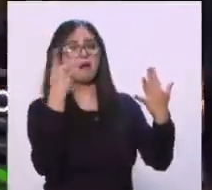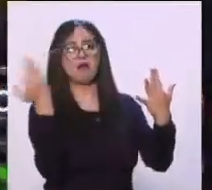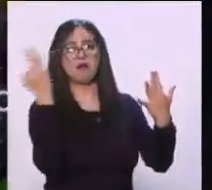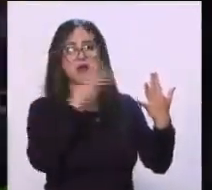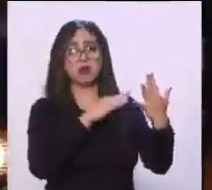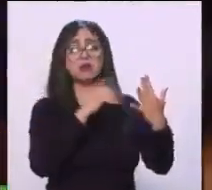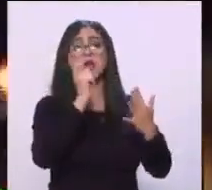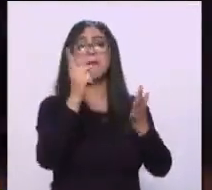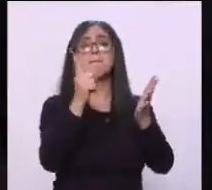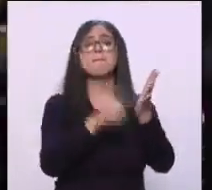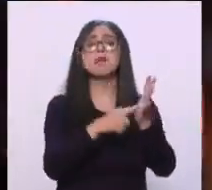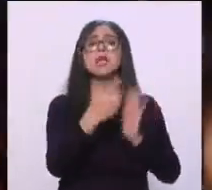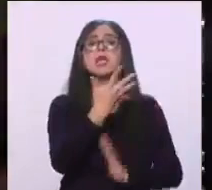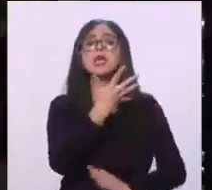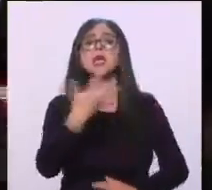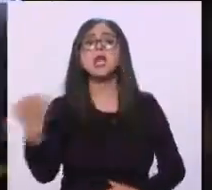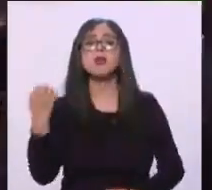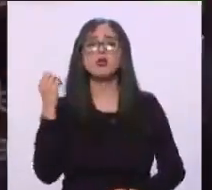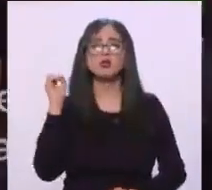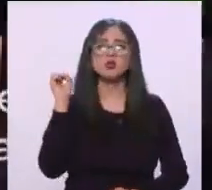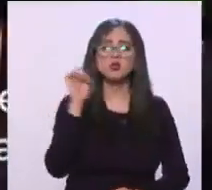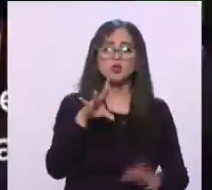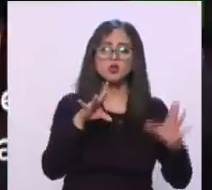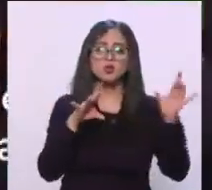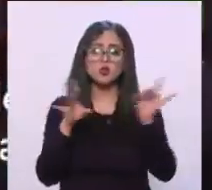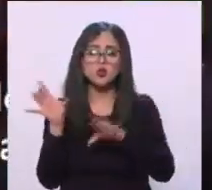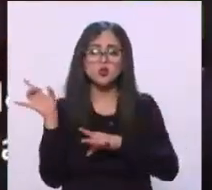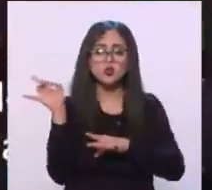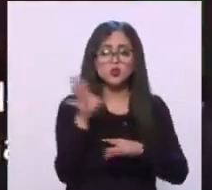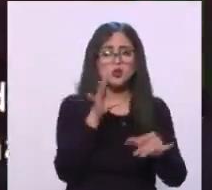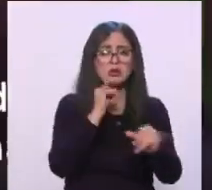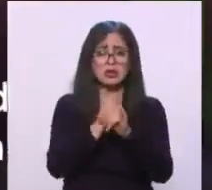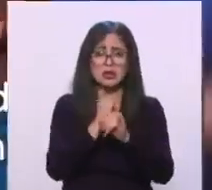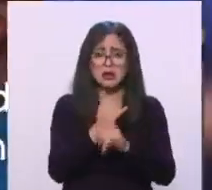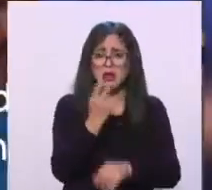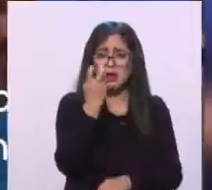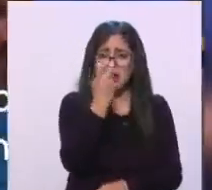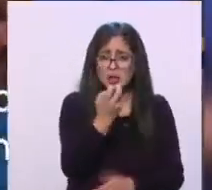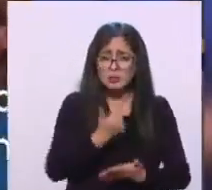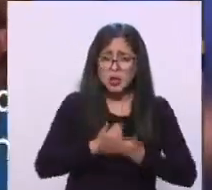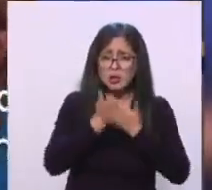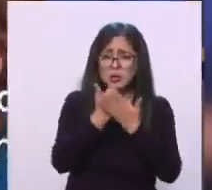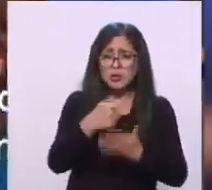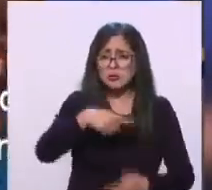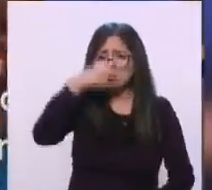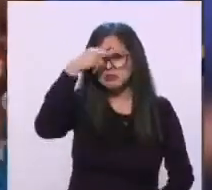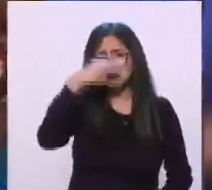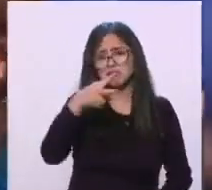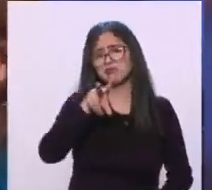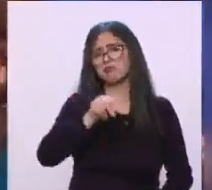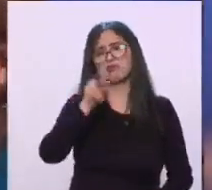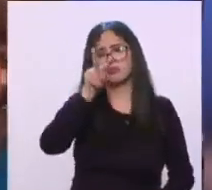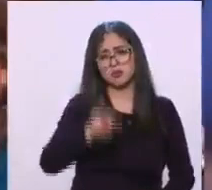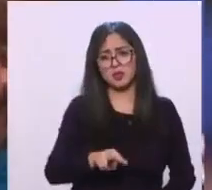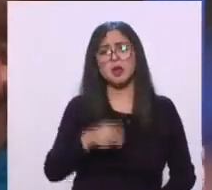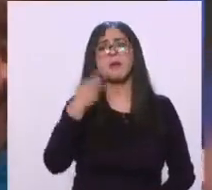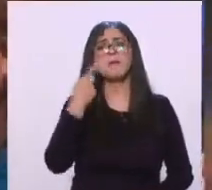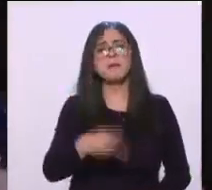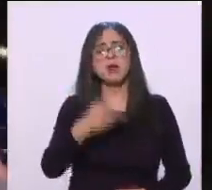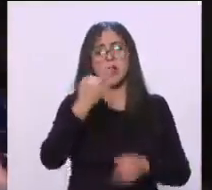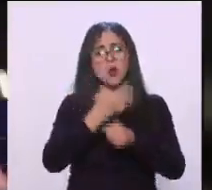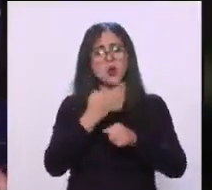mensajes y eso no es, eso no permea en millones de mexicanos. Y para cerrar me gustaría hablar de la conferencia ahorita de